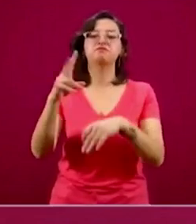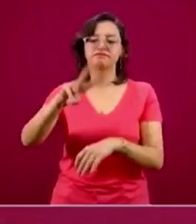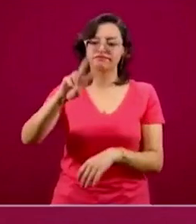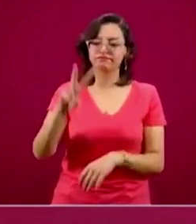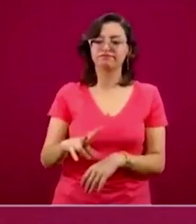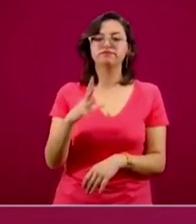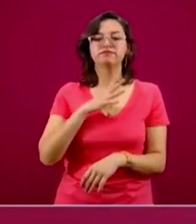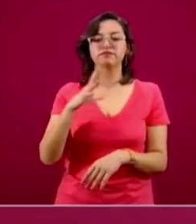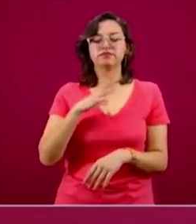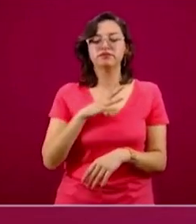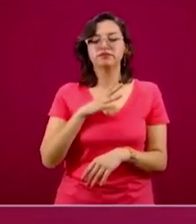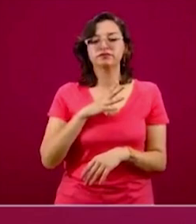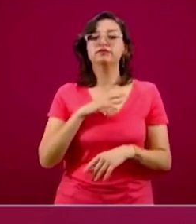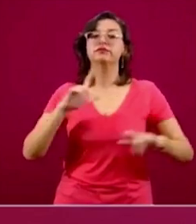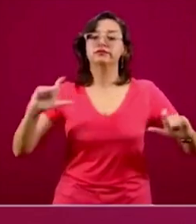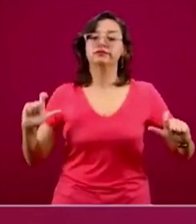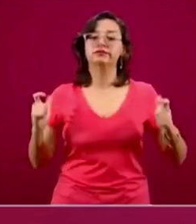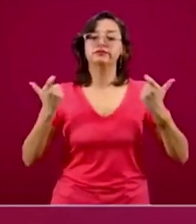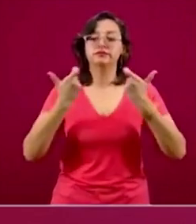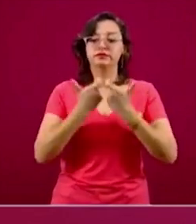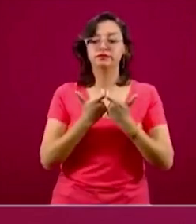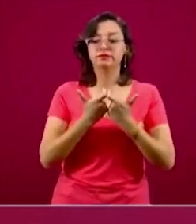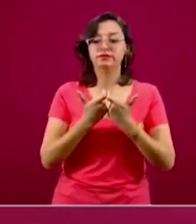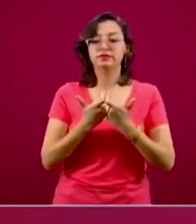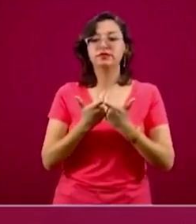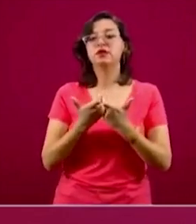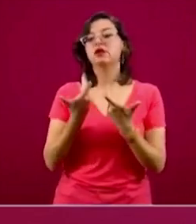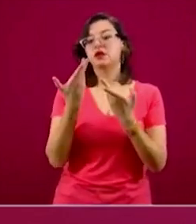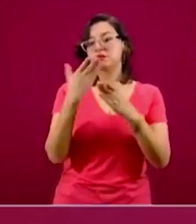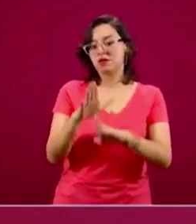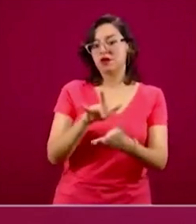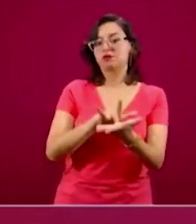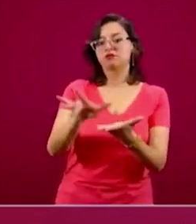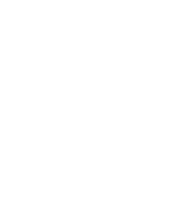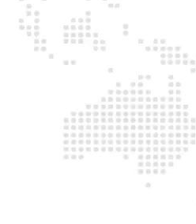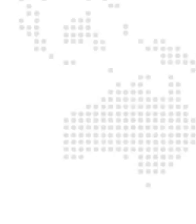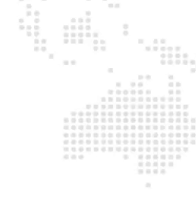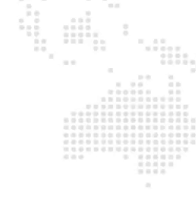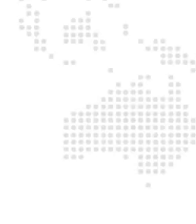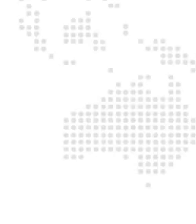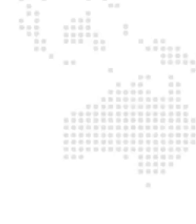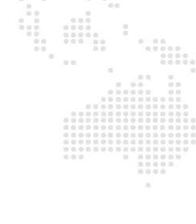es el cofinanciado e hipotecario más económico del país.